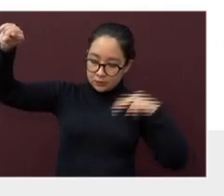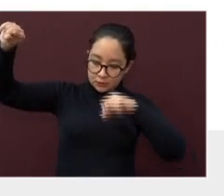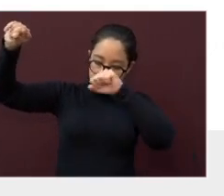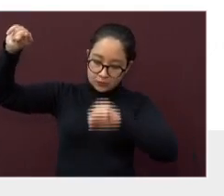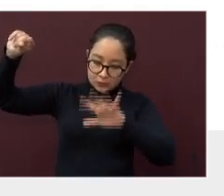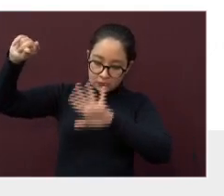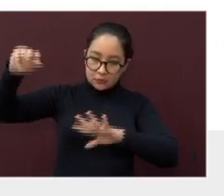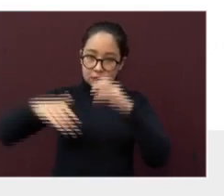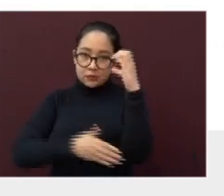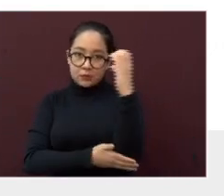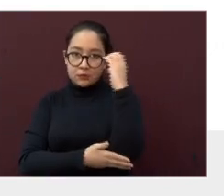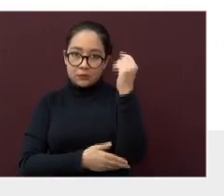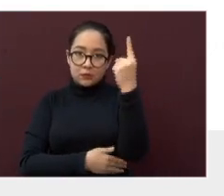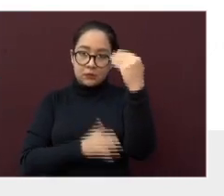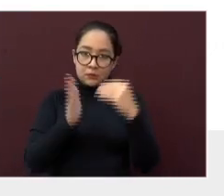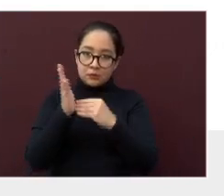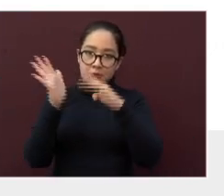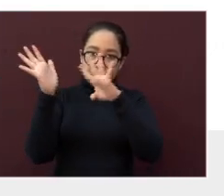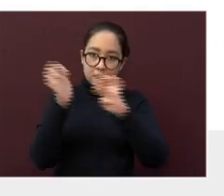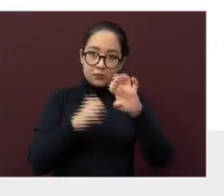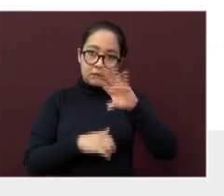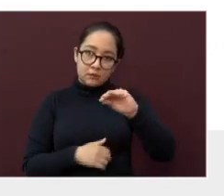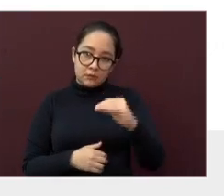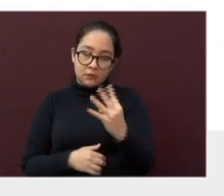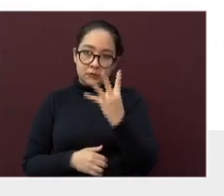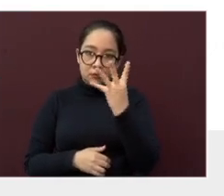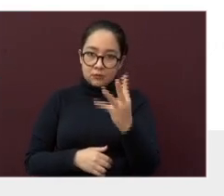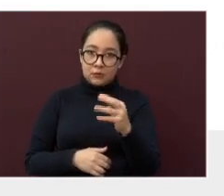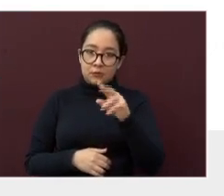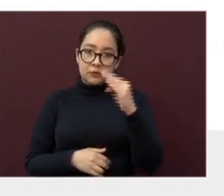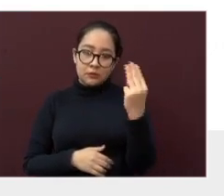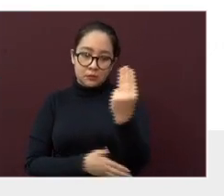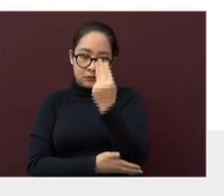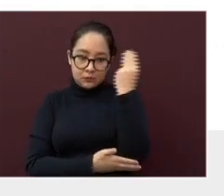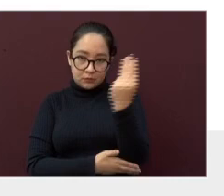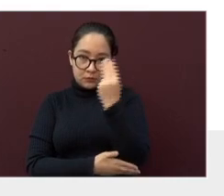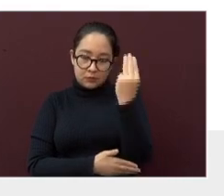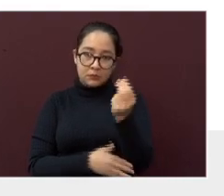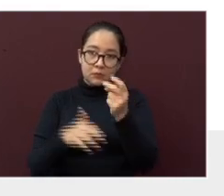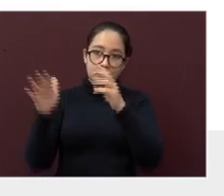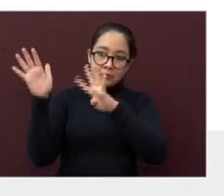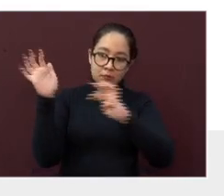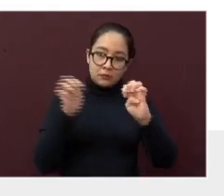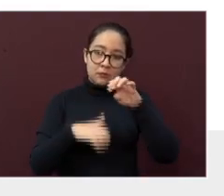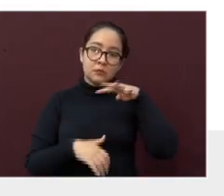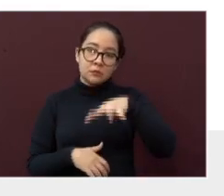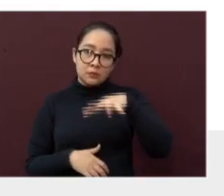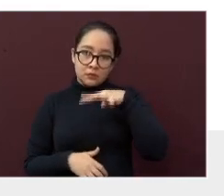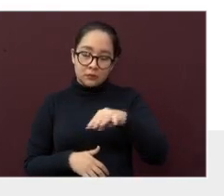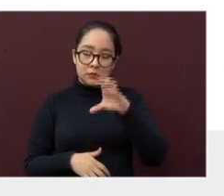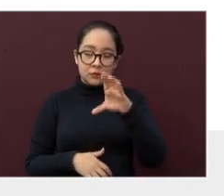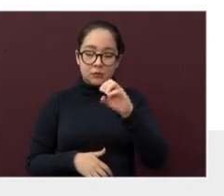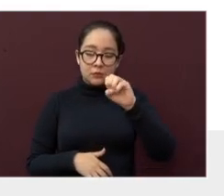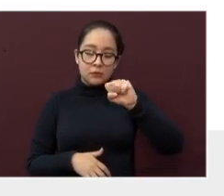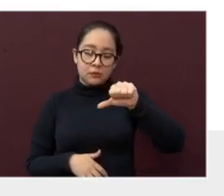1,994 casos. Minatitlán, 919. Cozamaloapan,